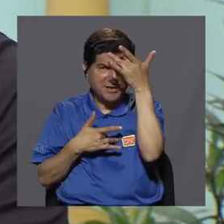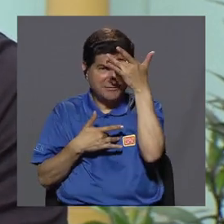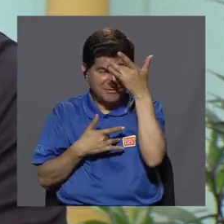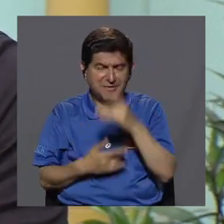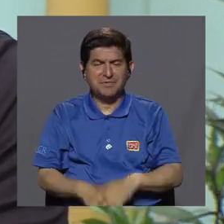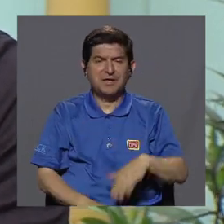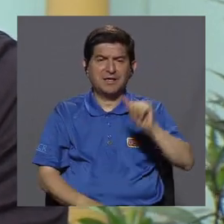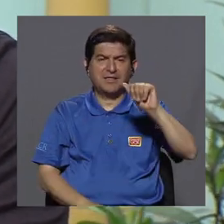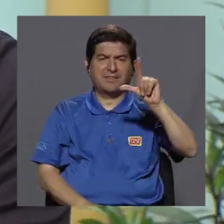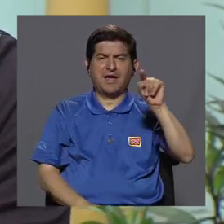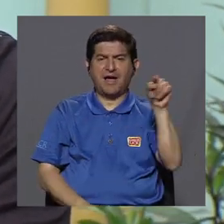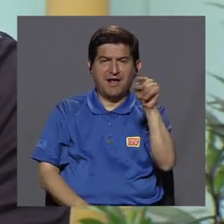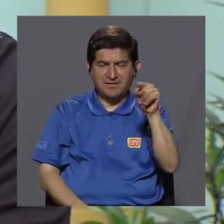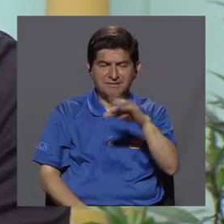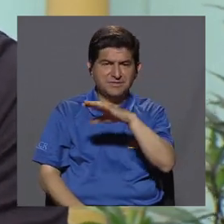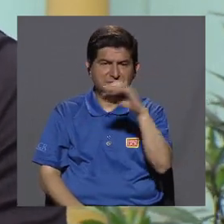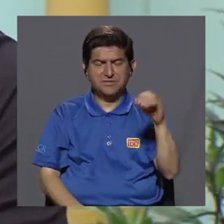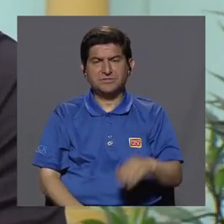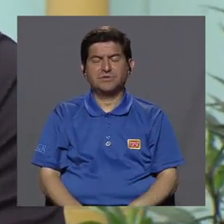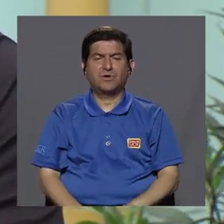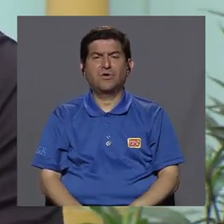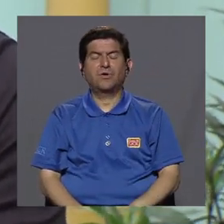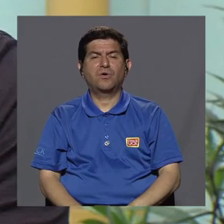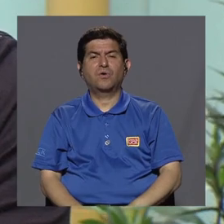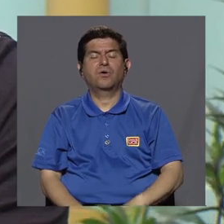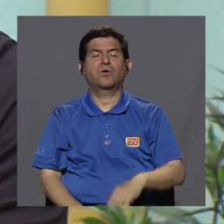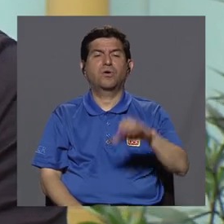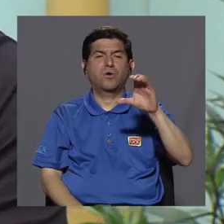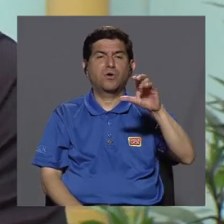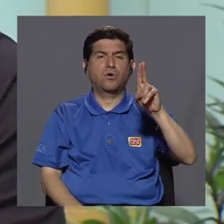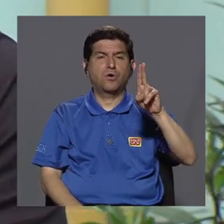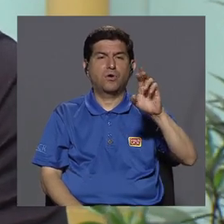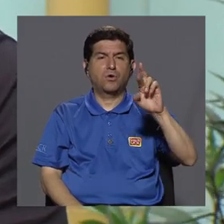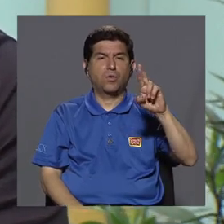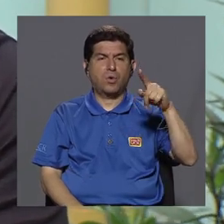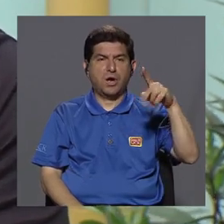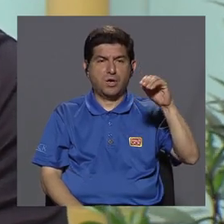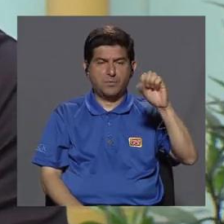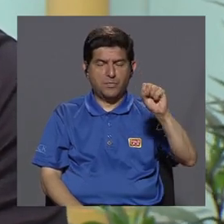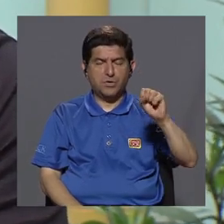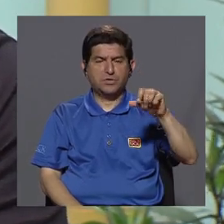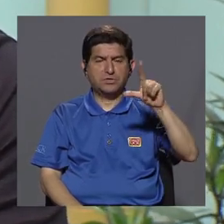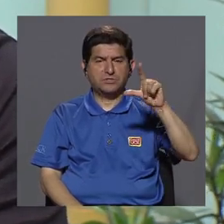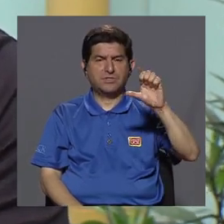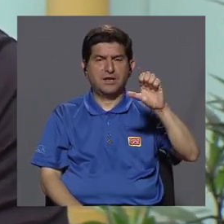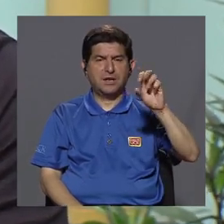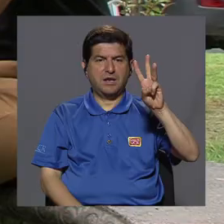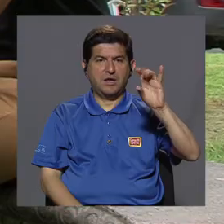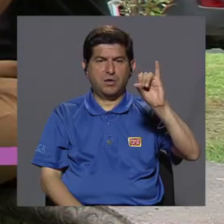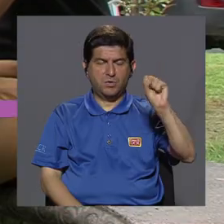enfermedad, por ejemplo, de Alzheimer, o una enfermedad de cuerpo de Lewis, o una enfermedad de demencial